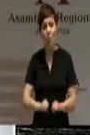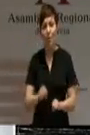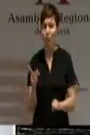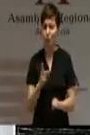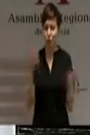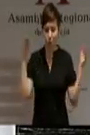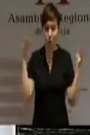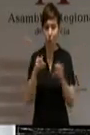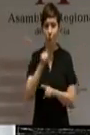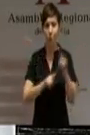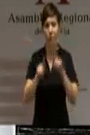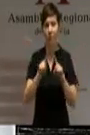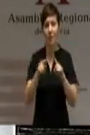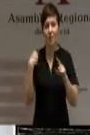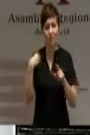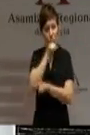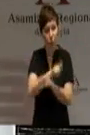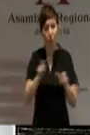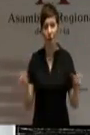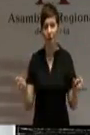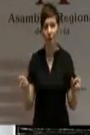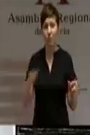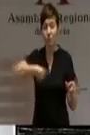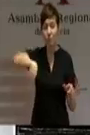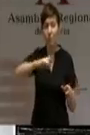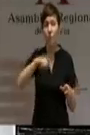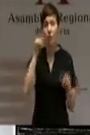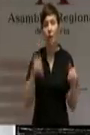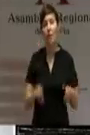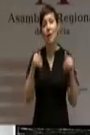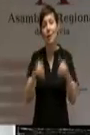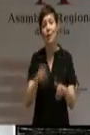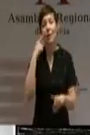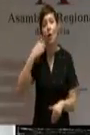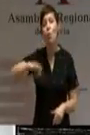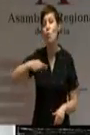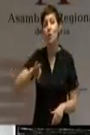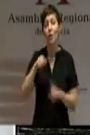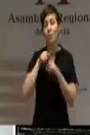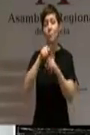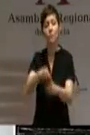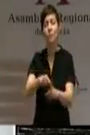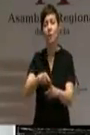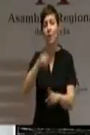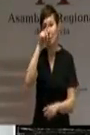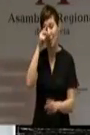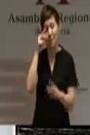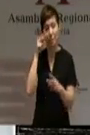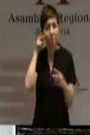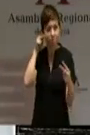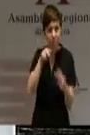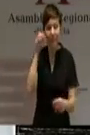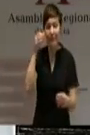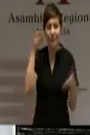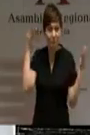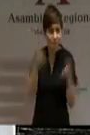Ustedes están, el candidato, preocupado por los resultados electorales. Creo que deberían de empezar a